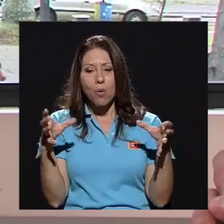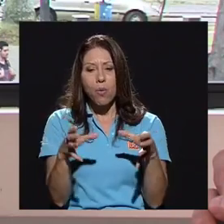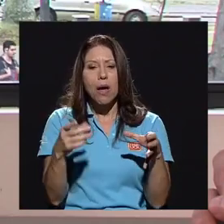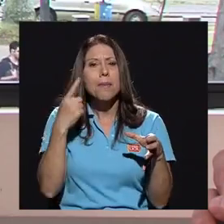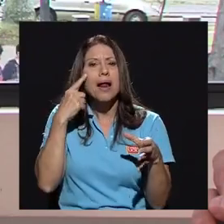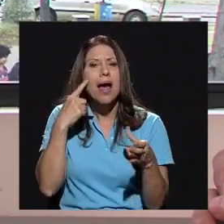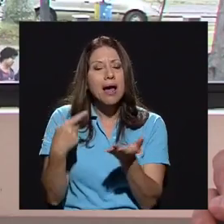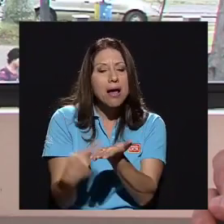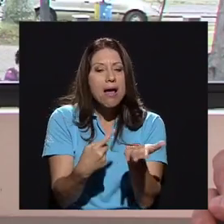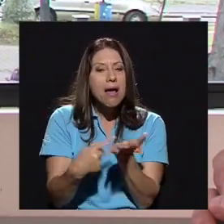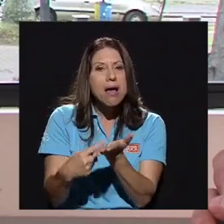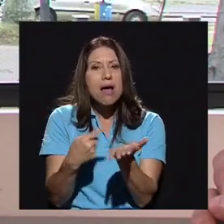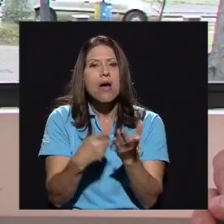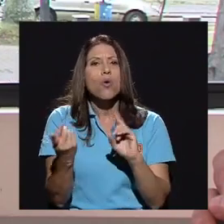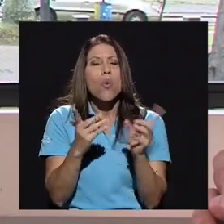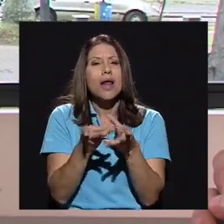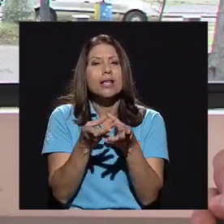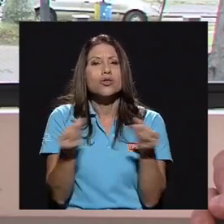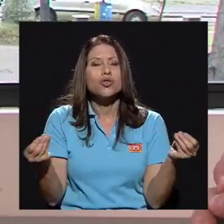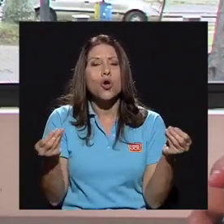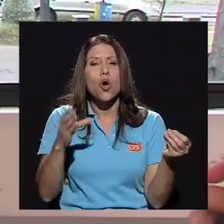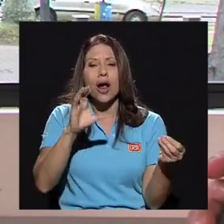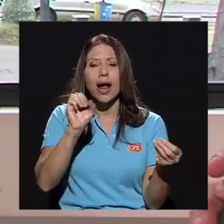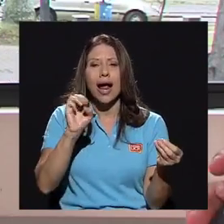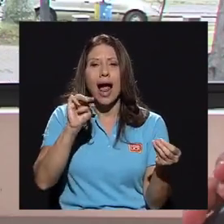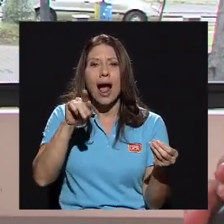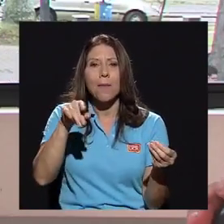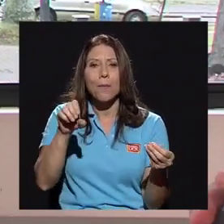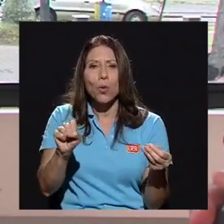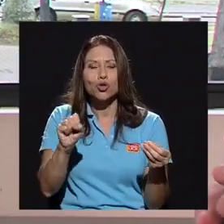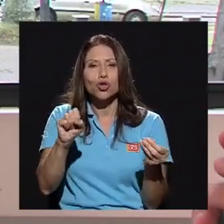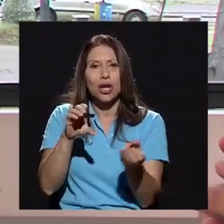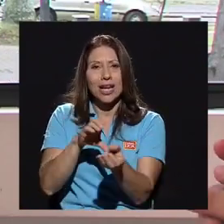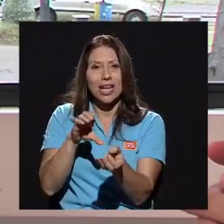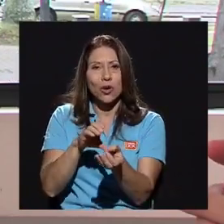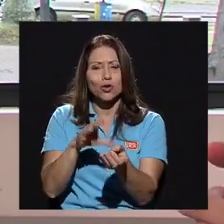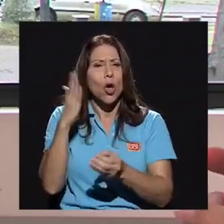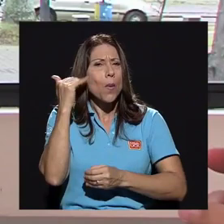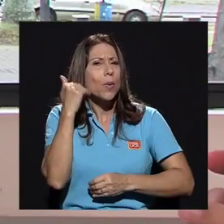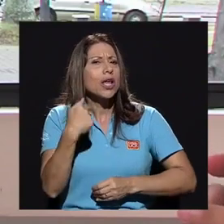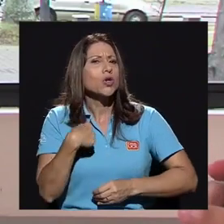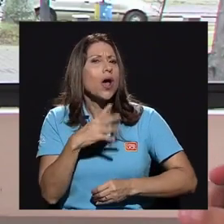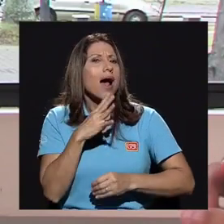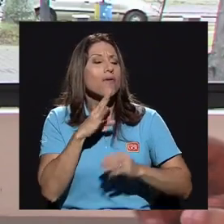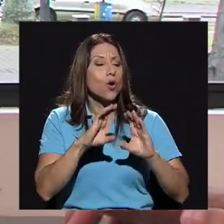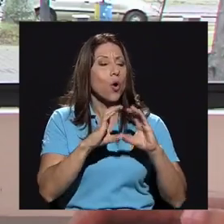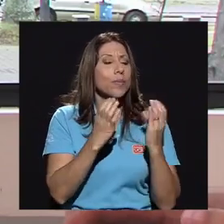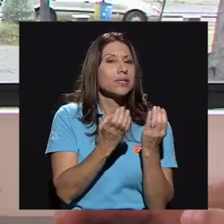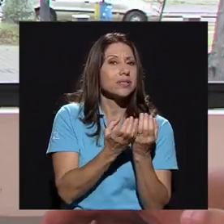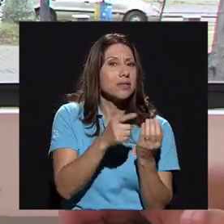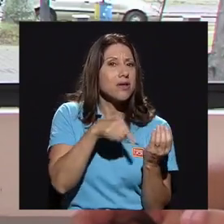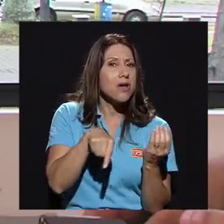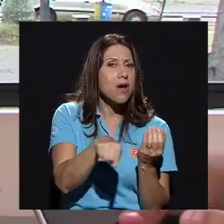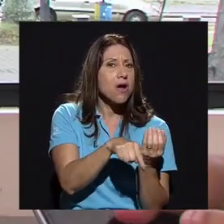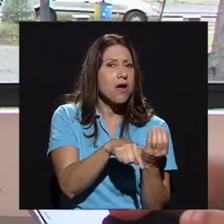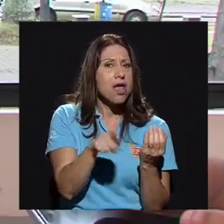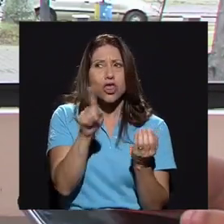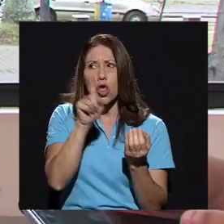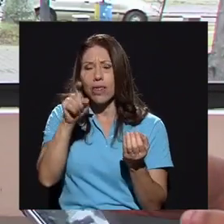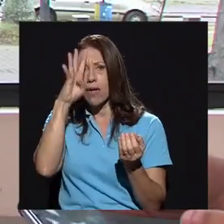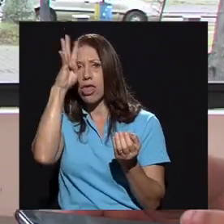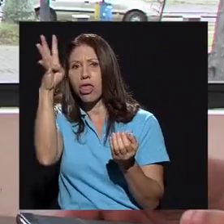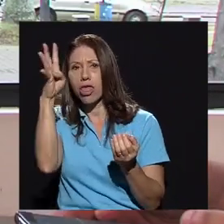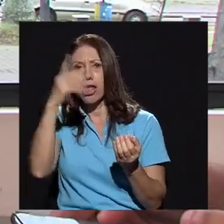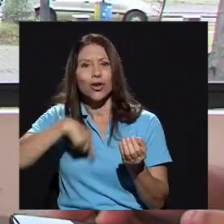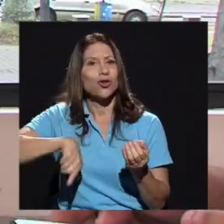los campos clínicos. ¿Por qué le hablo de la comisión transmulti-interdisciplinaria y digo que no hay que improvisar? Porque nosotros no podemos